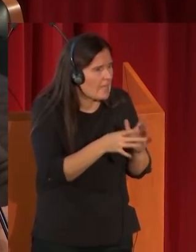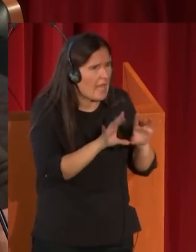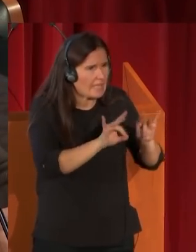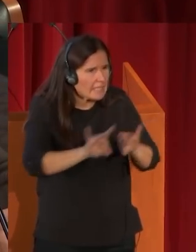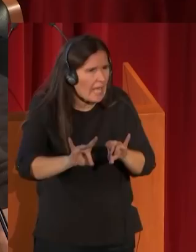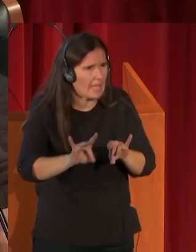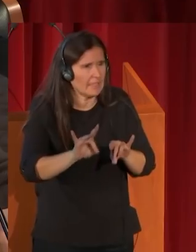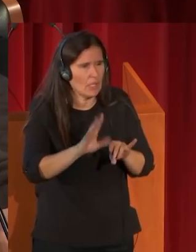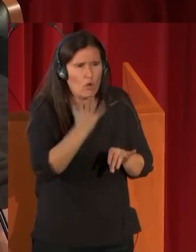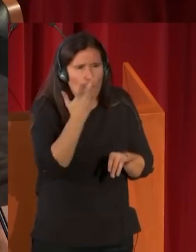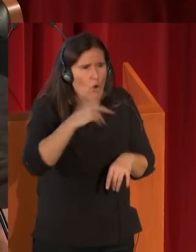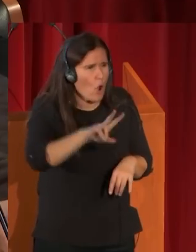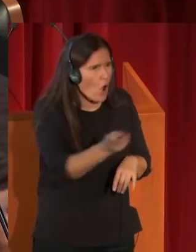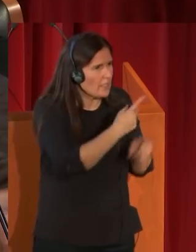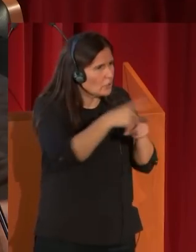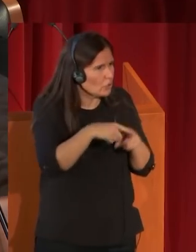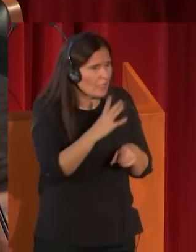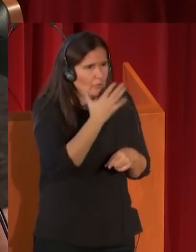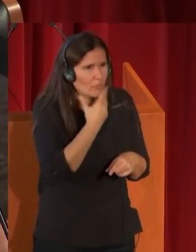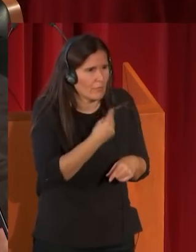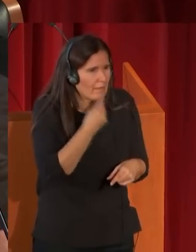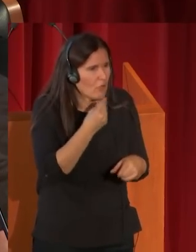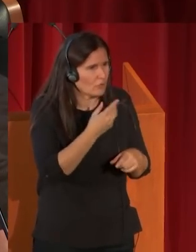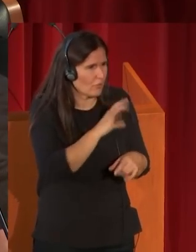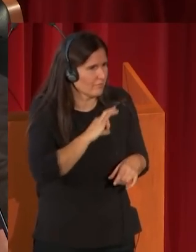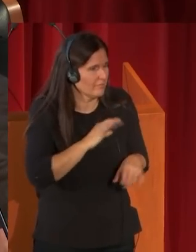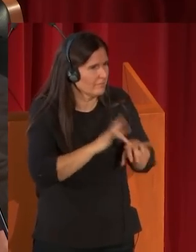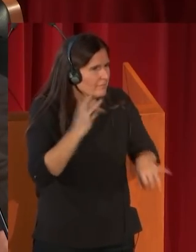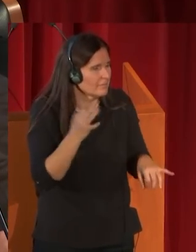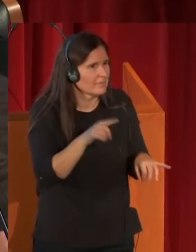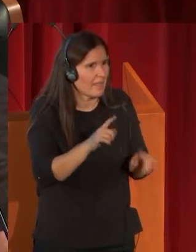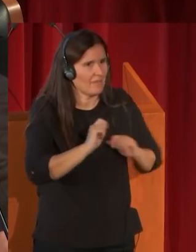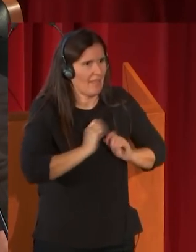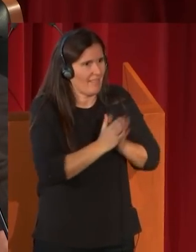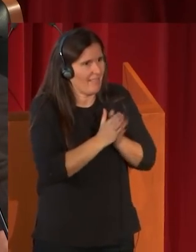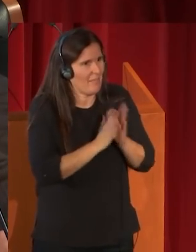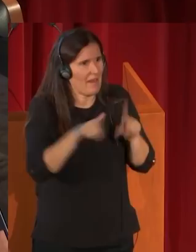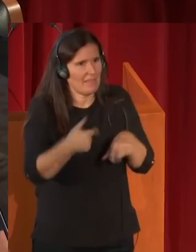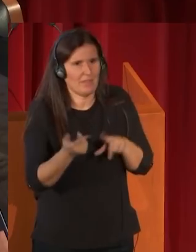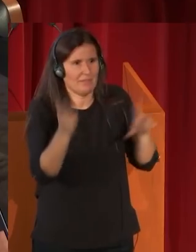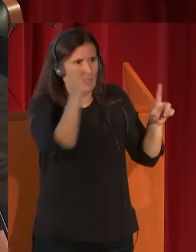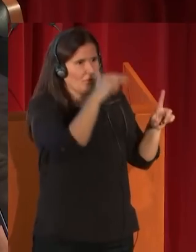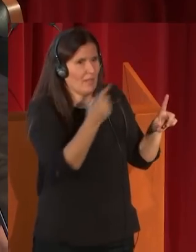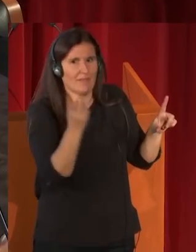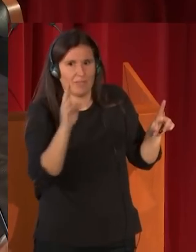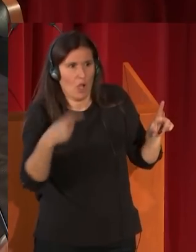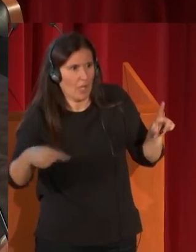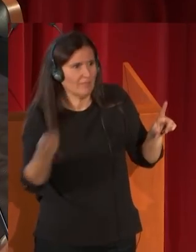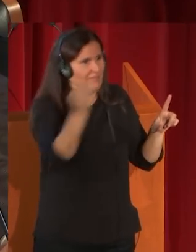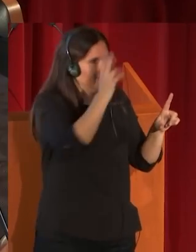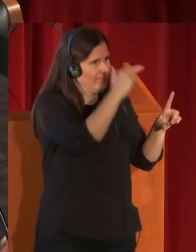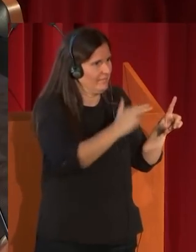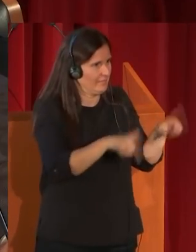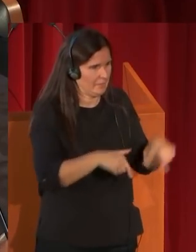de esos objetos preciosos, le estimulan para conseguir esos mismos efectos en su pintura al óleo y a la acuarela.